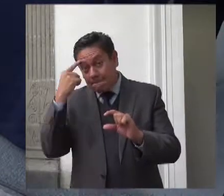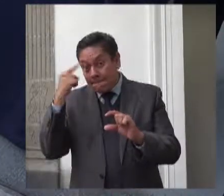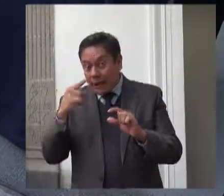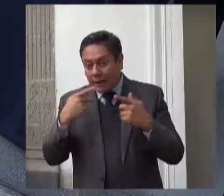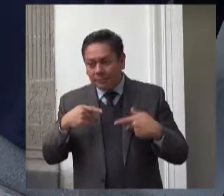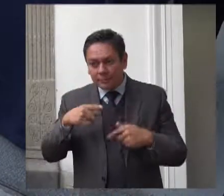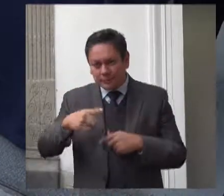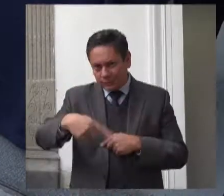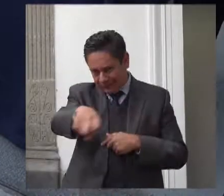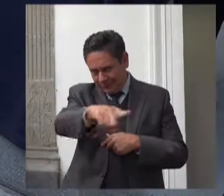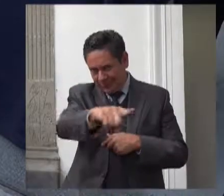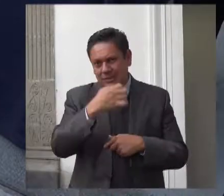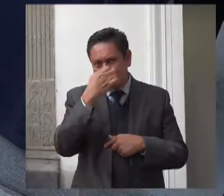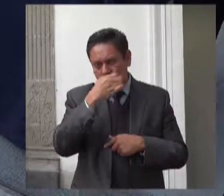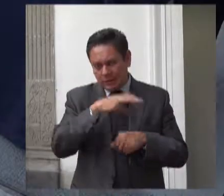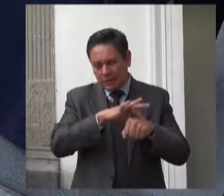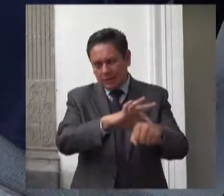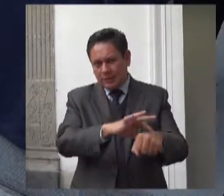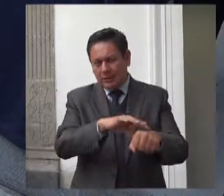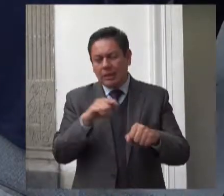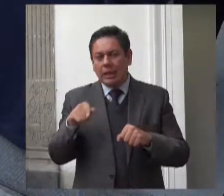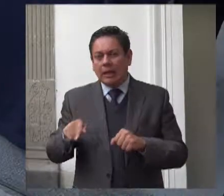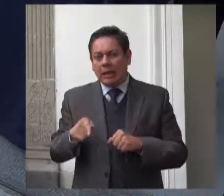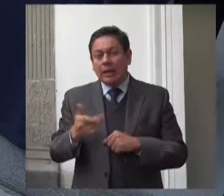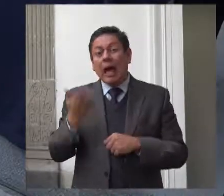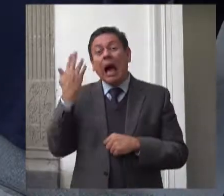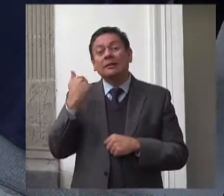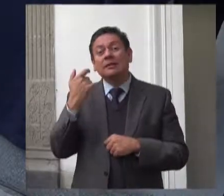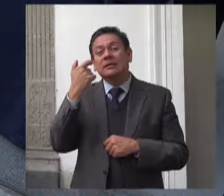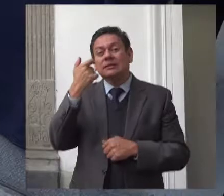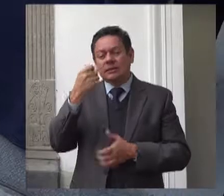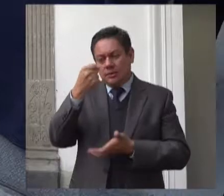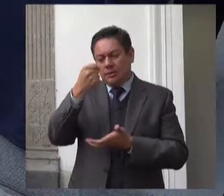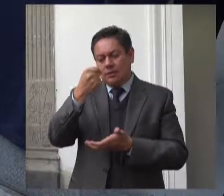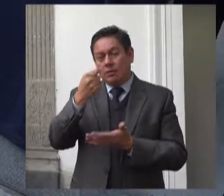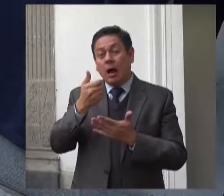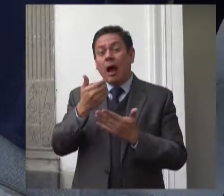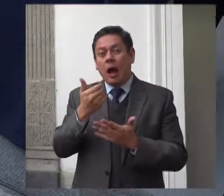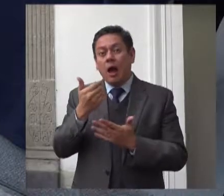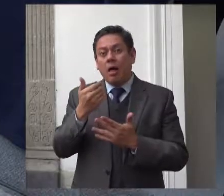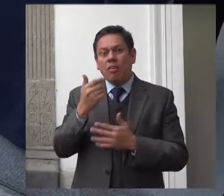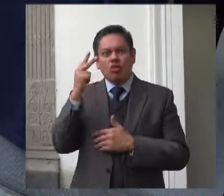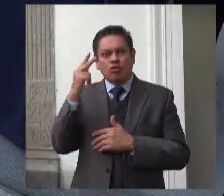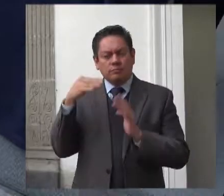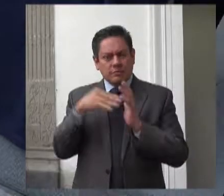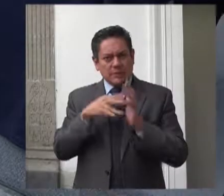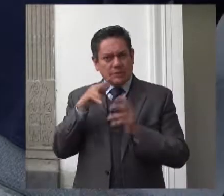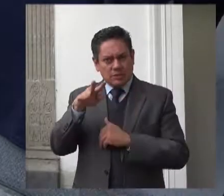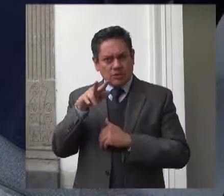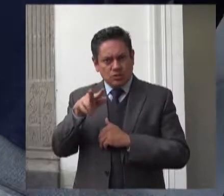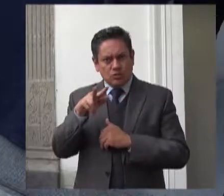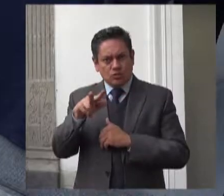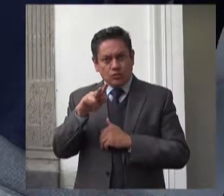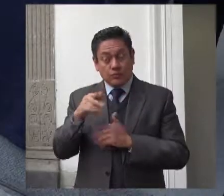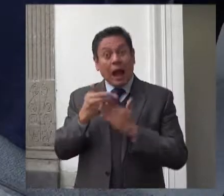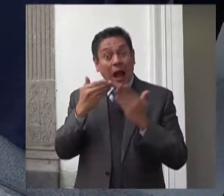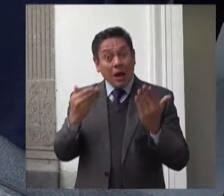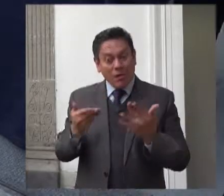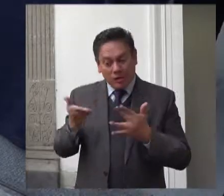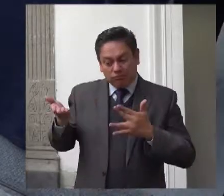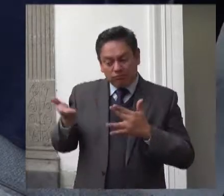disminución del 50% respecto del año inmediato anterior. Segundo,